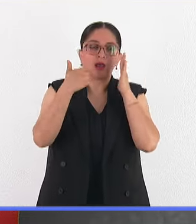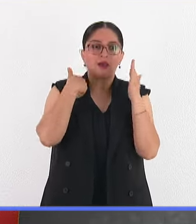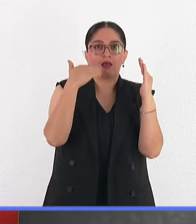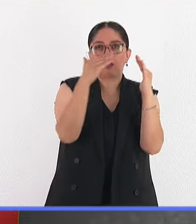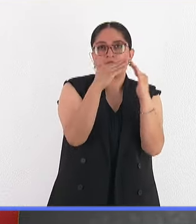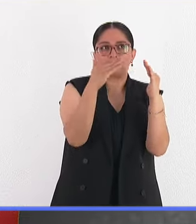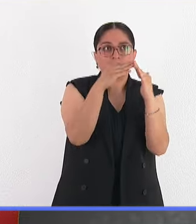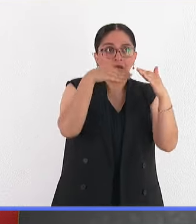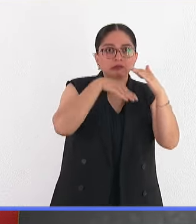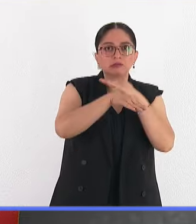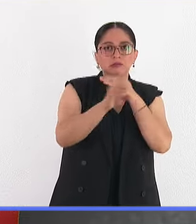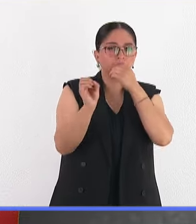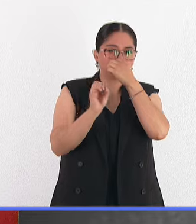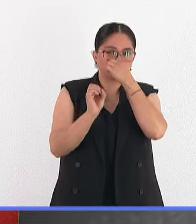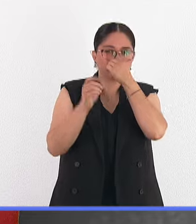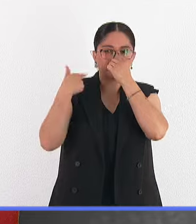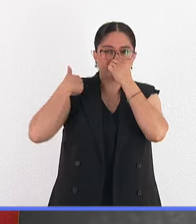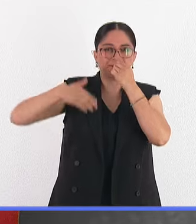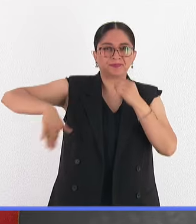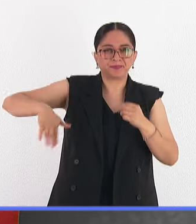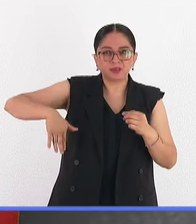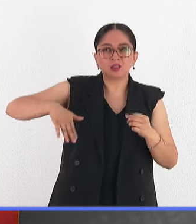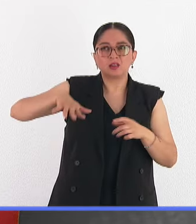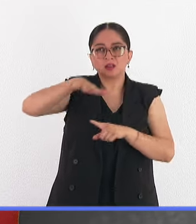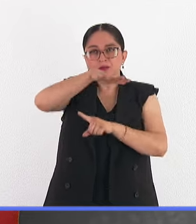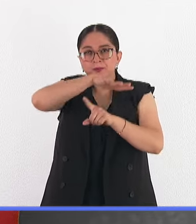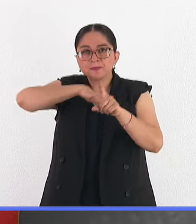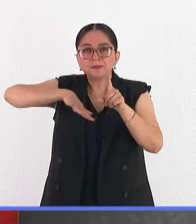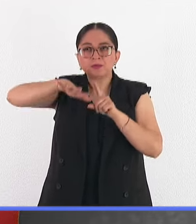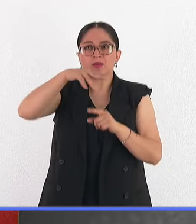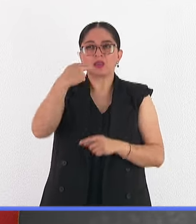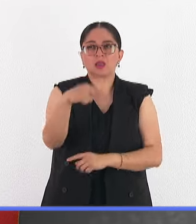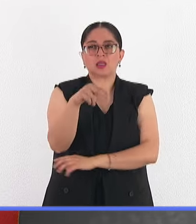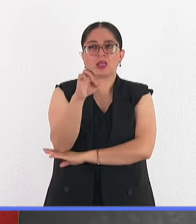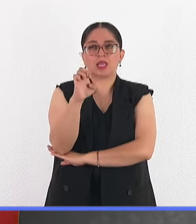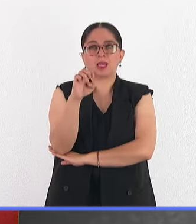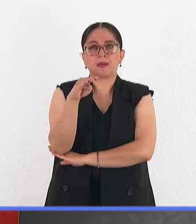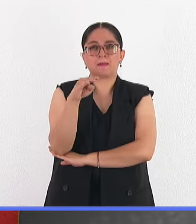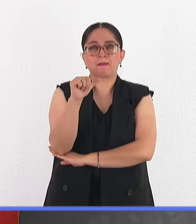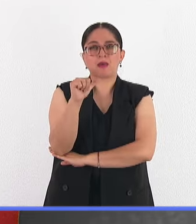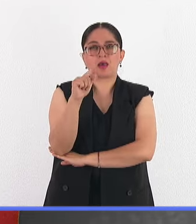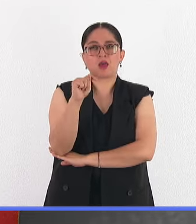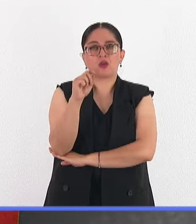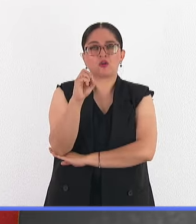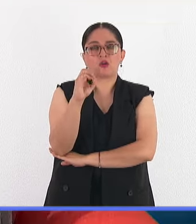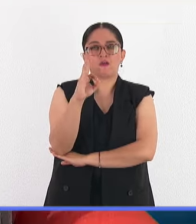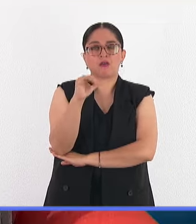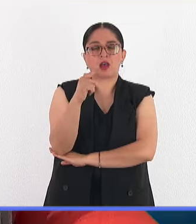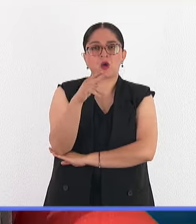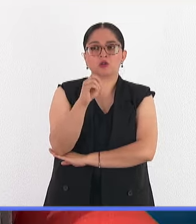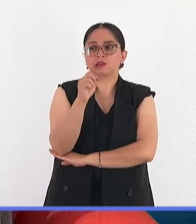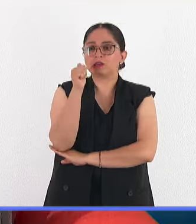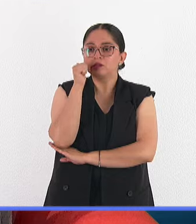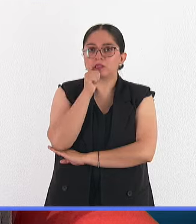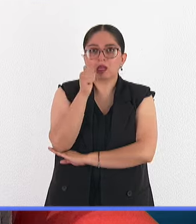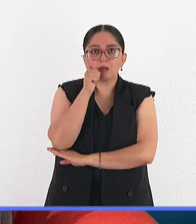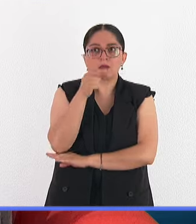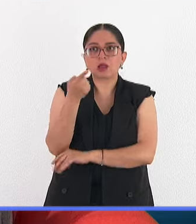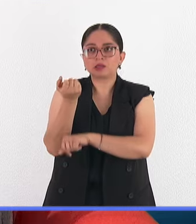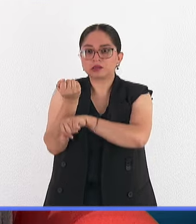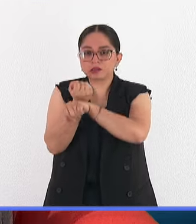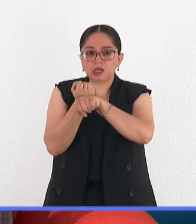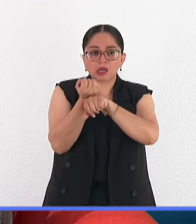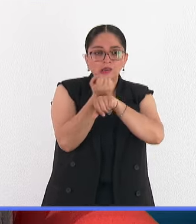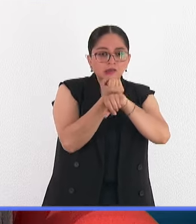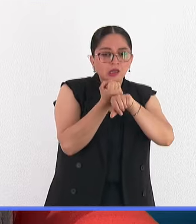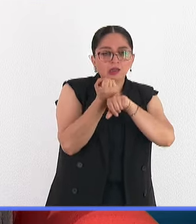casa, ¿no? Porque, no sé si dijimos que estos organismos son hematófagos, se van a alimentar de sangre, buscan siempre su alimentación, ¿no? Es